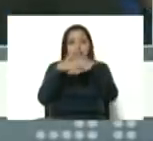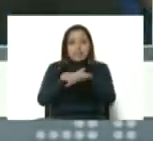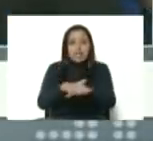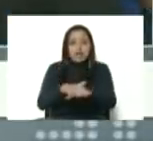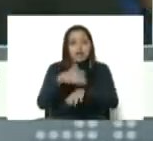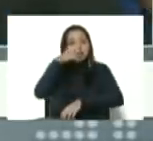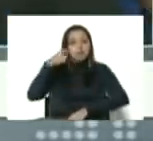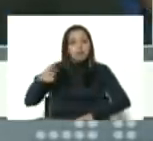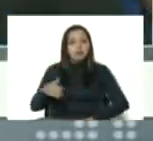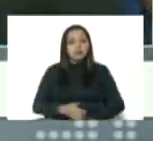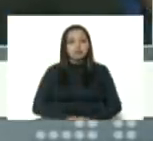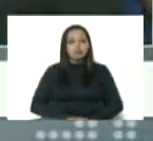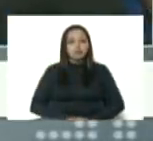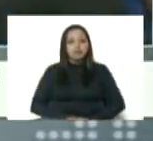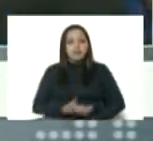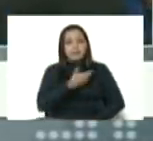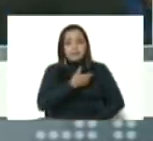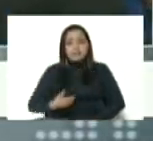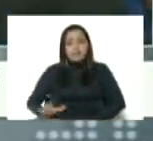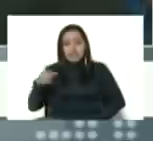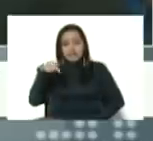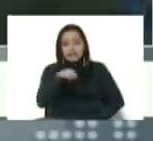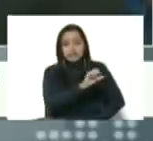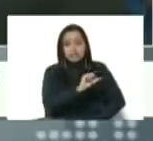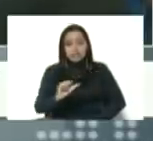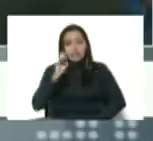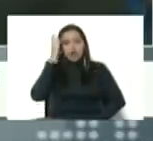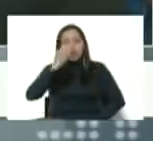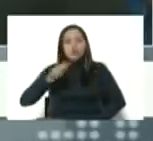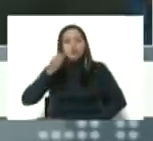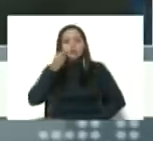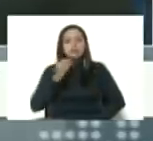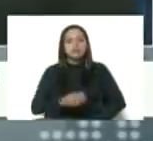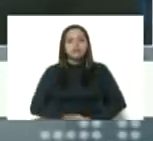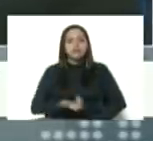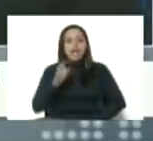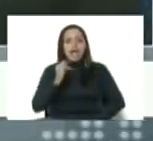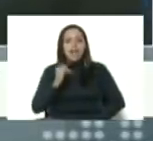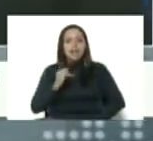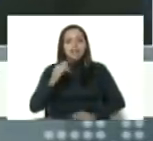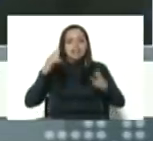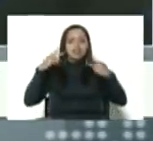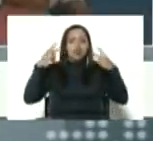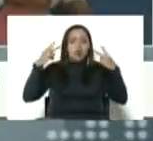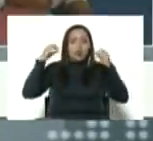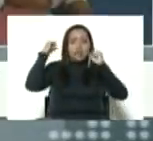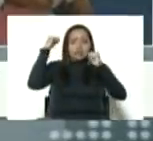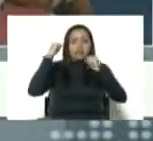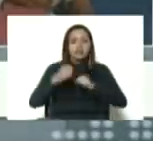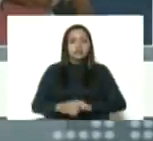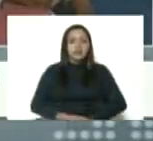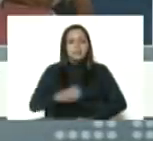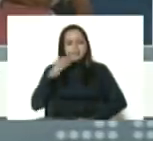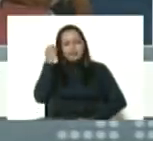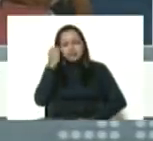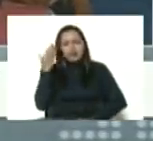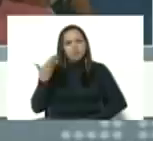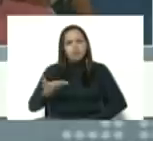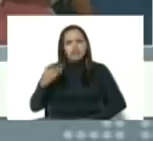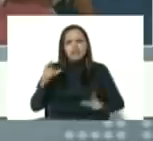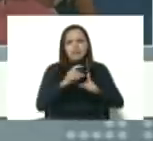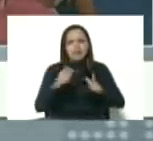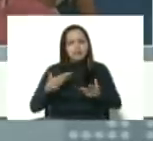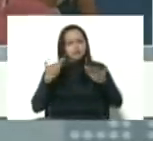nuestro pueblo. Señor presidente, en esta Semana de la Juventud estamos en la victoria. Creo importante darle la palabra a nuestra